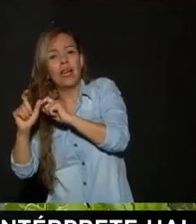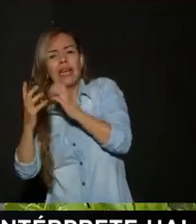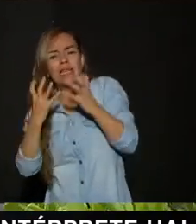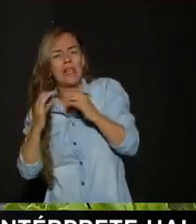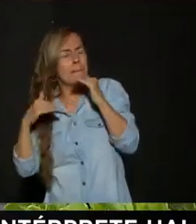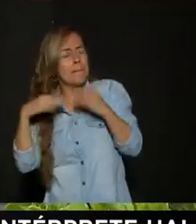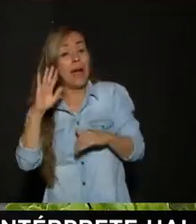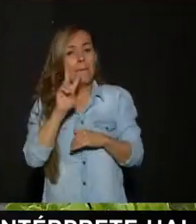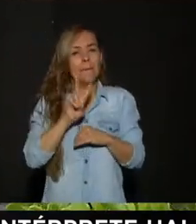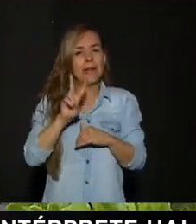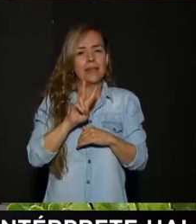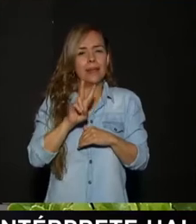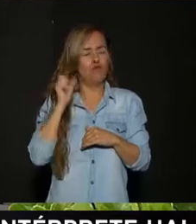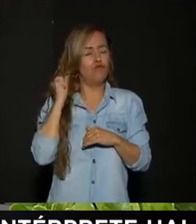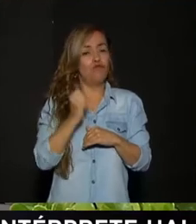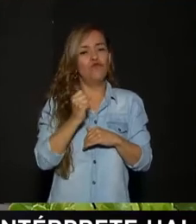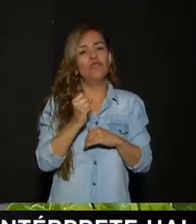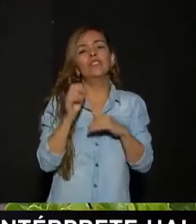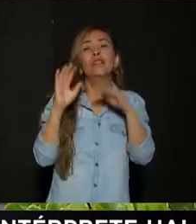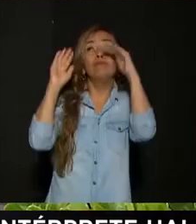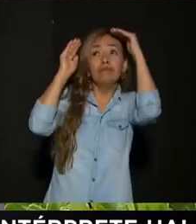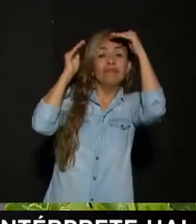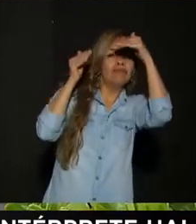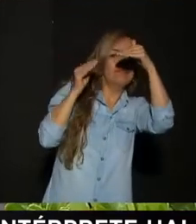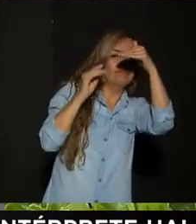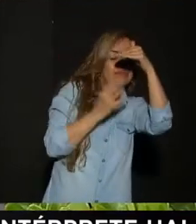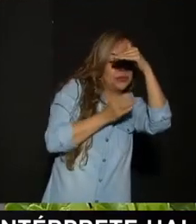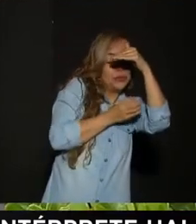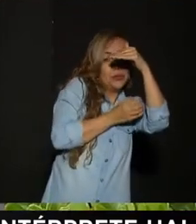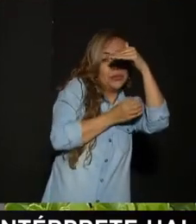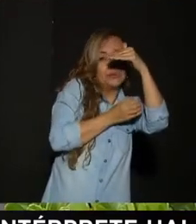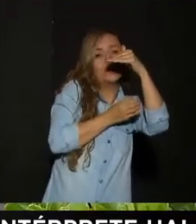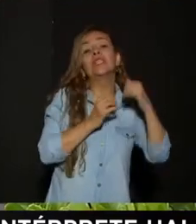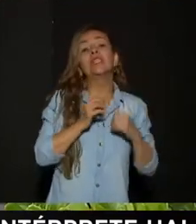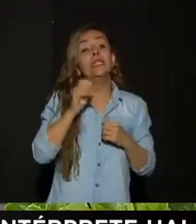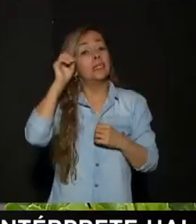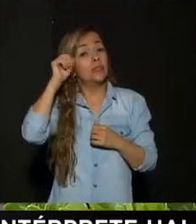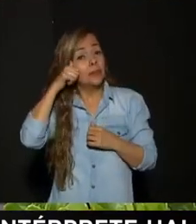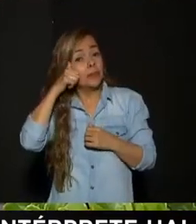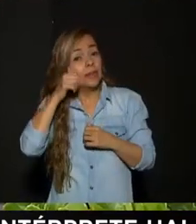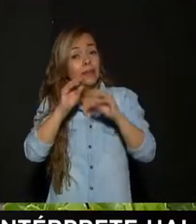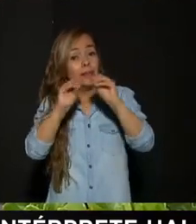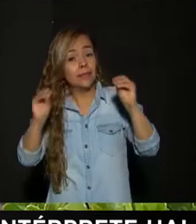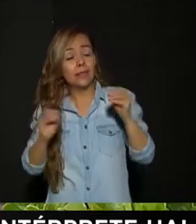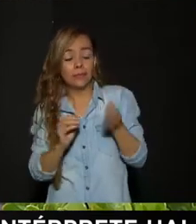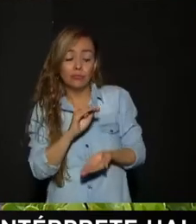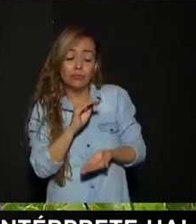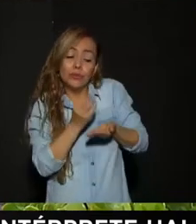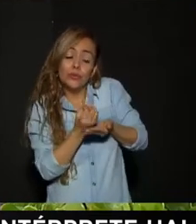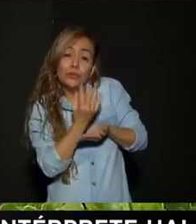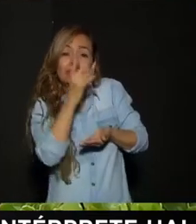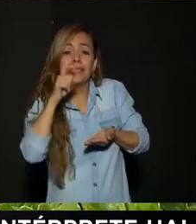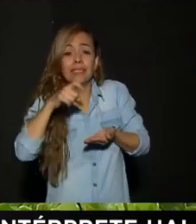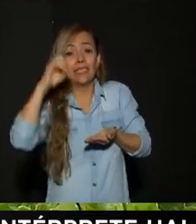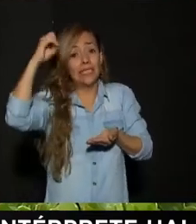En el interior Igual Recuerden que Todas las plantas Necesitan Luz Para poder hacer Todo su proceso Por el